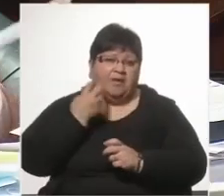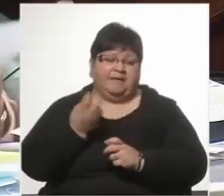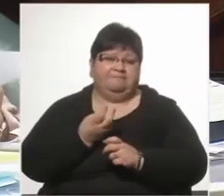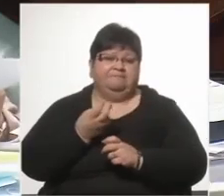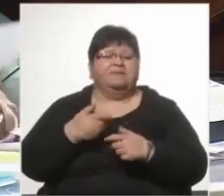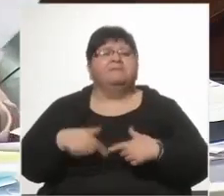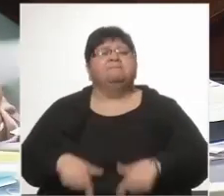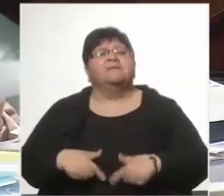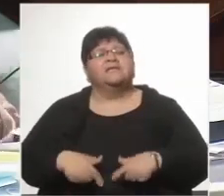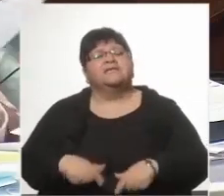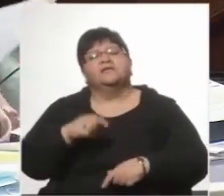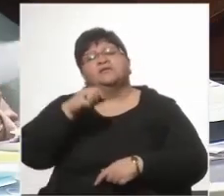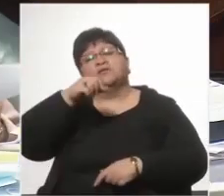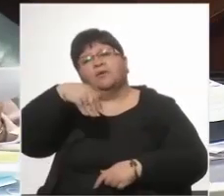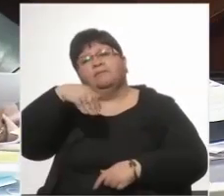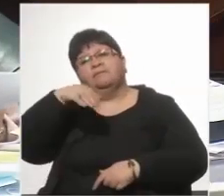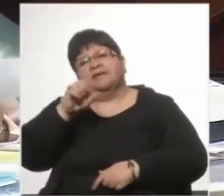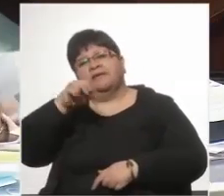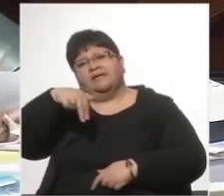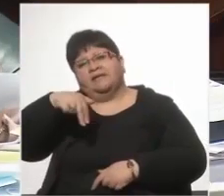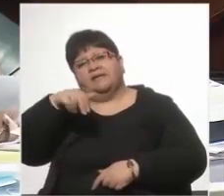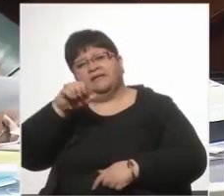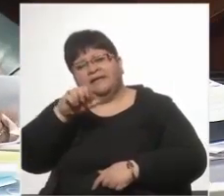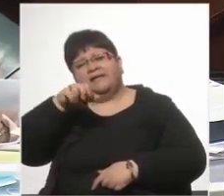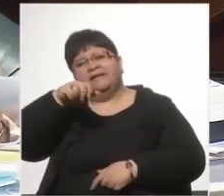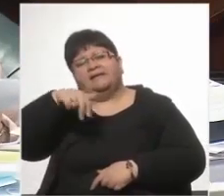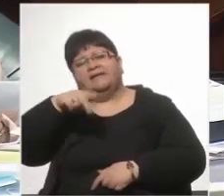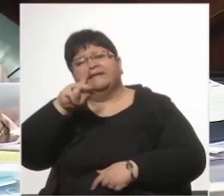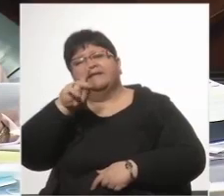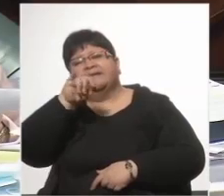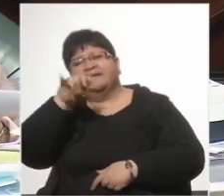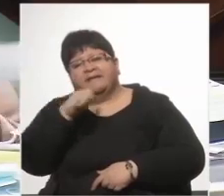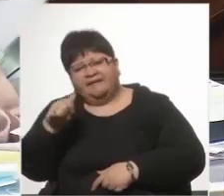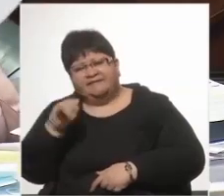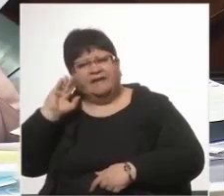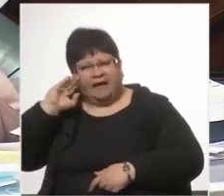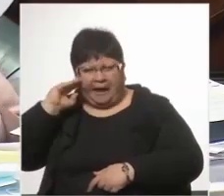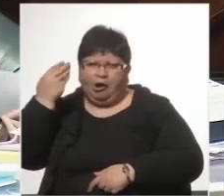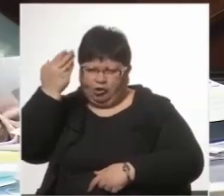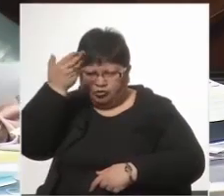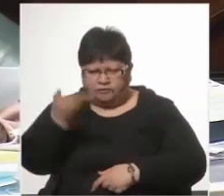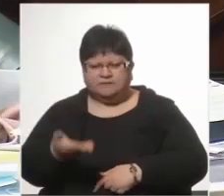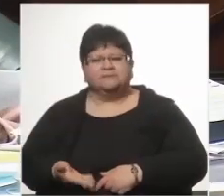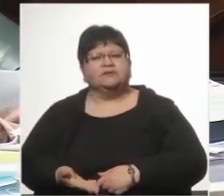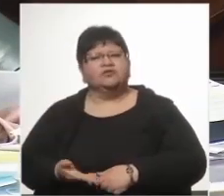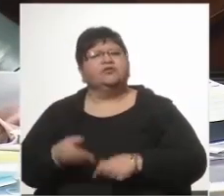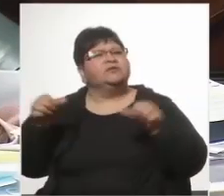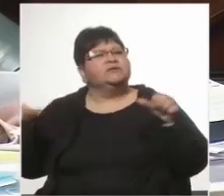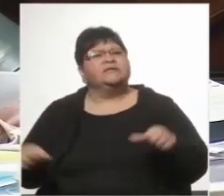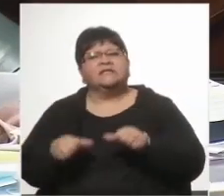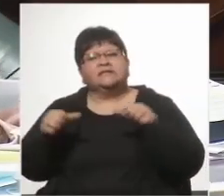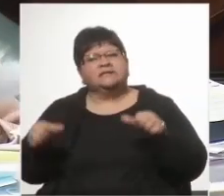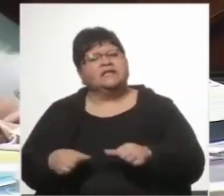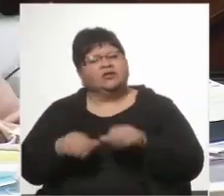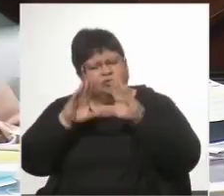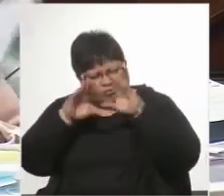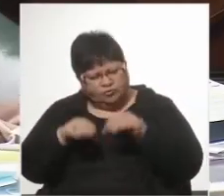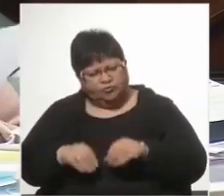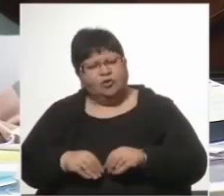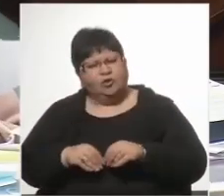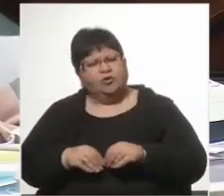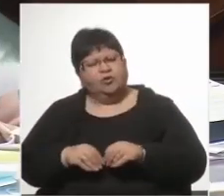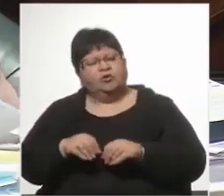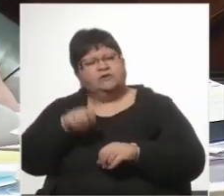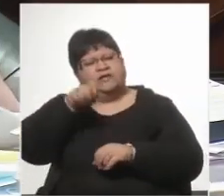ministro Menéndez, y acaba un reconocimiento al ministro, de que se hicieron todos los tribunales de honor. Por eso estuvo